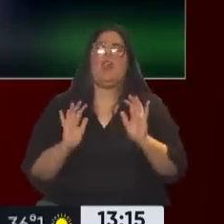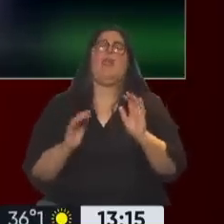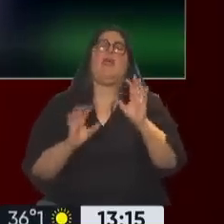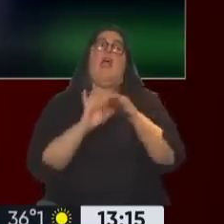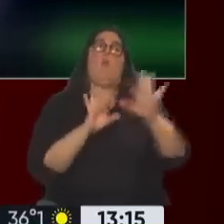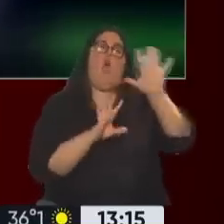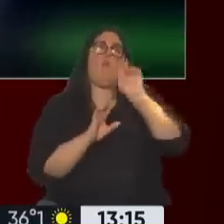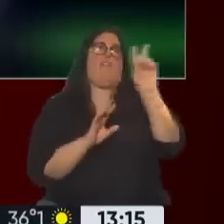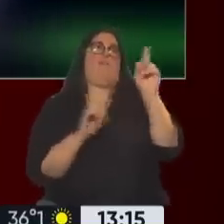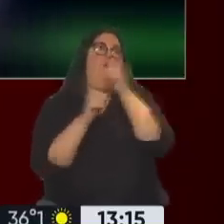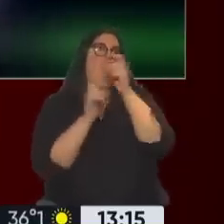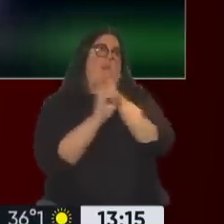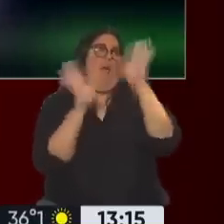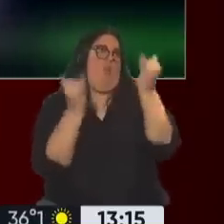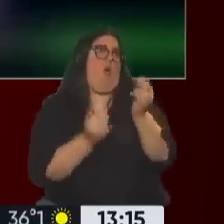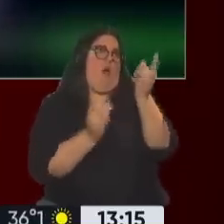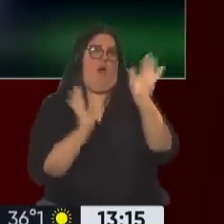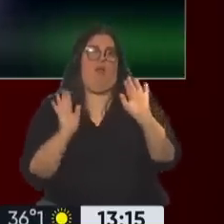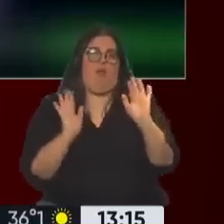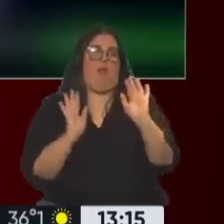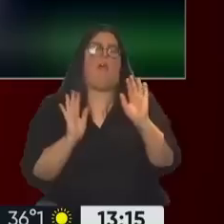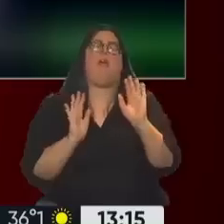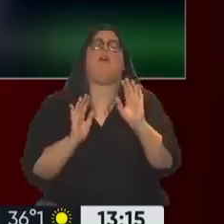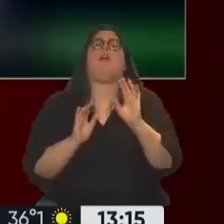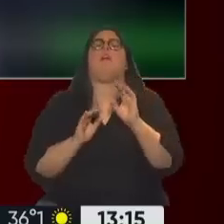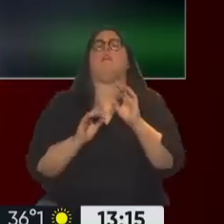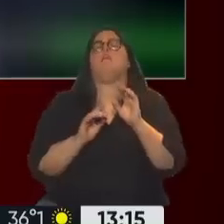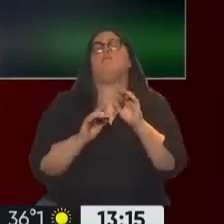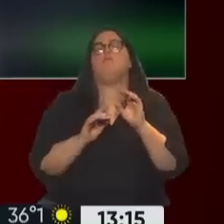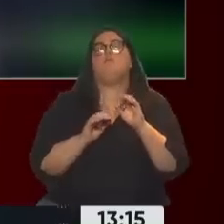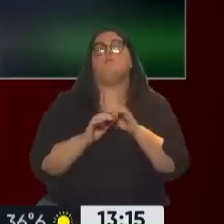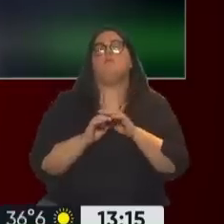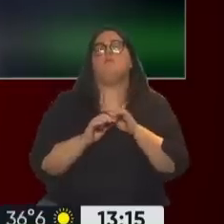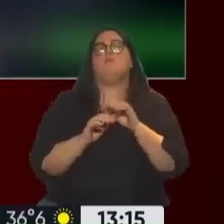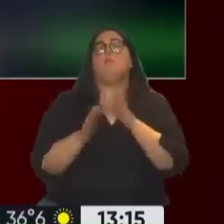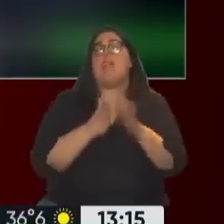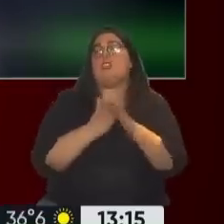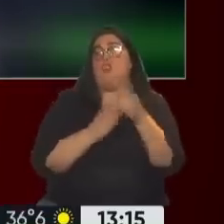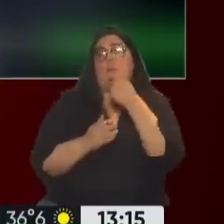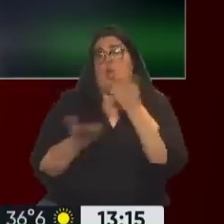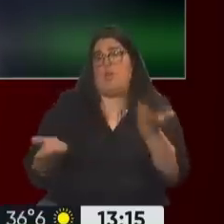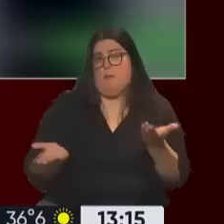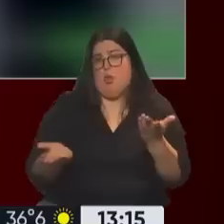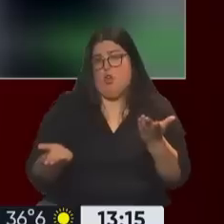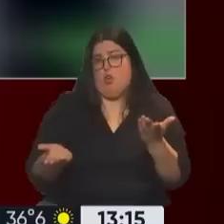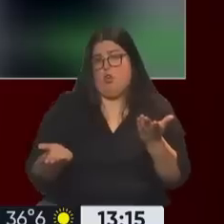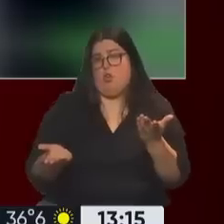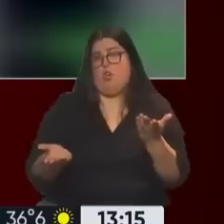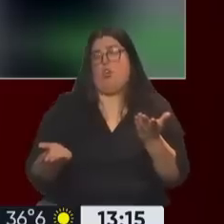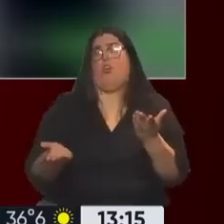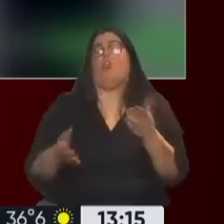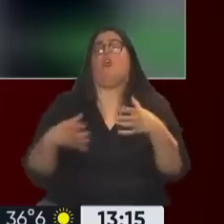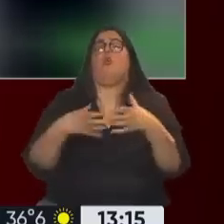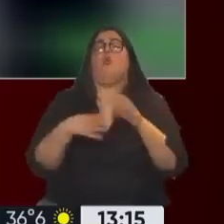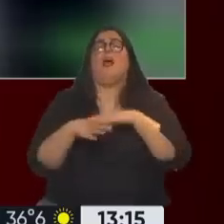problemas, y en Estados Unidos un poco menos claros, pero también de la misma naturaleza. Y la inmigración, por ejemplo, la inmigración. Por ejemplo, la extrema